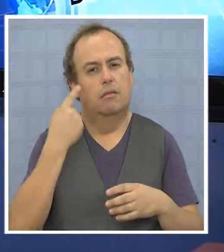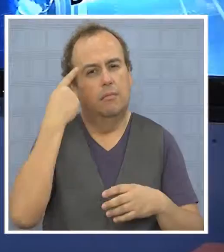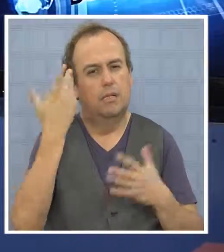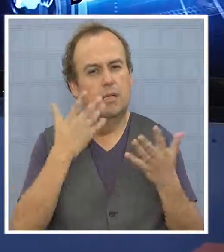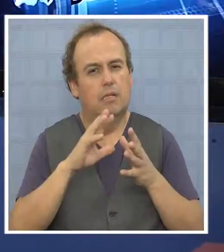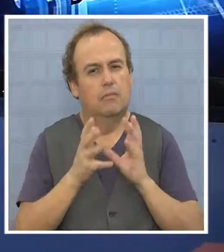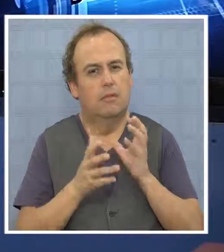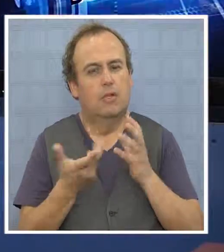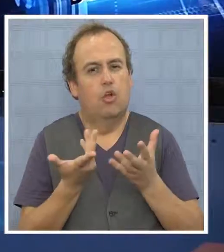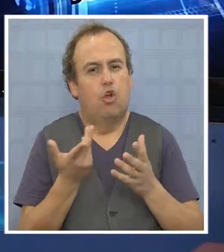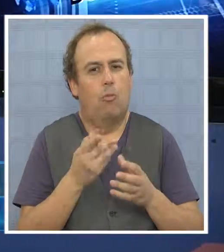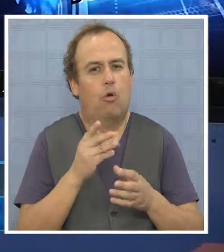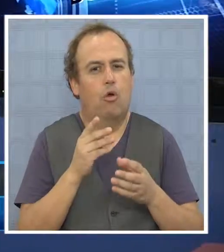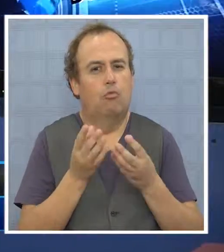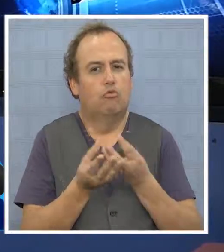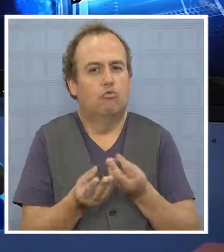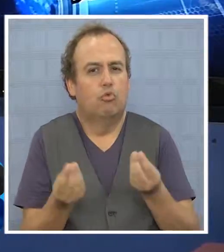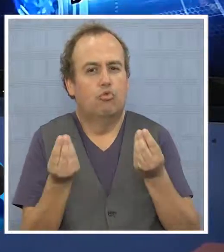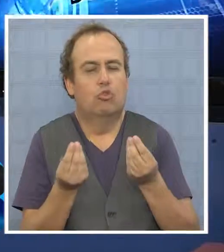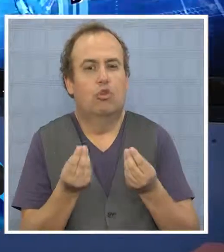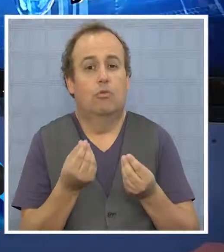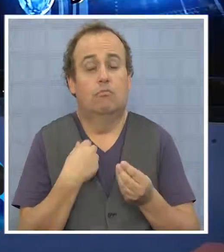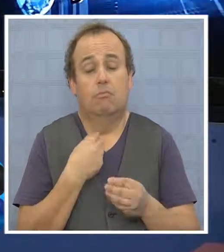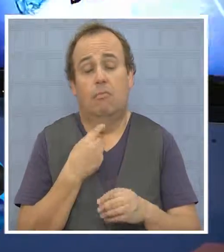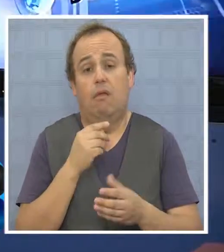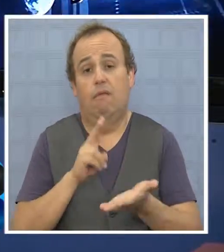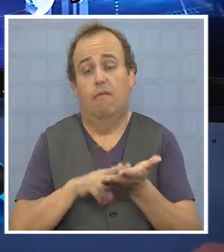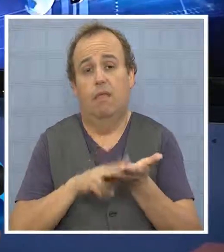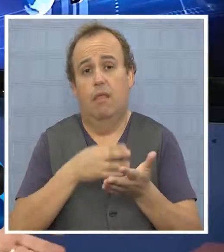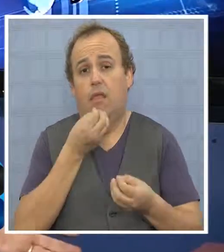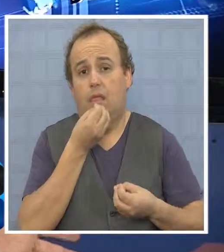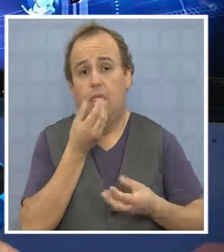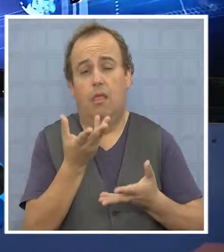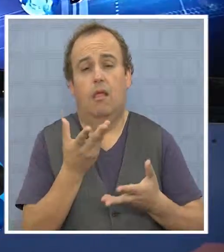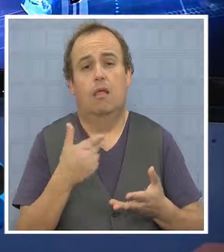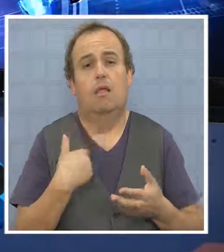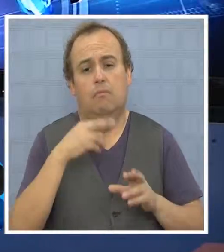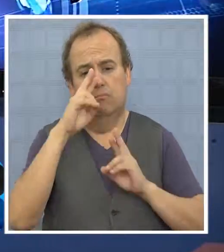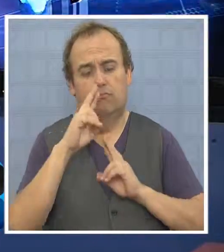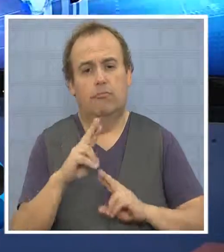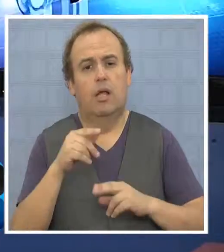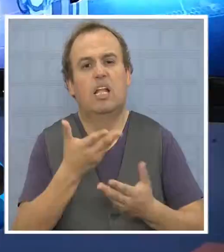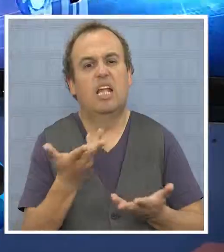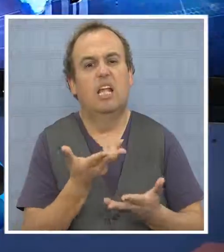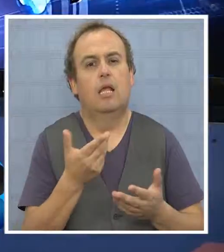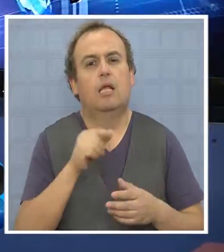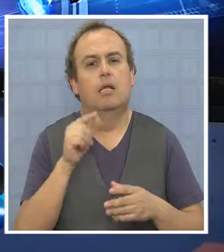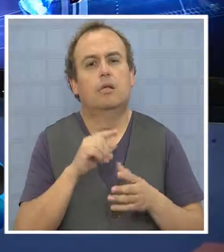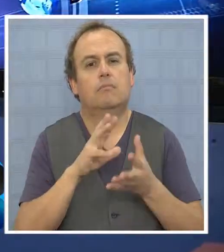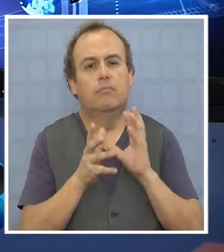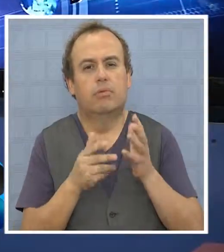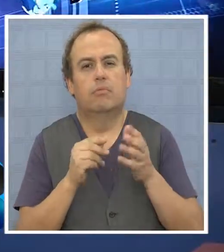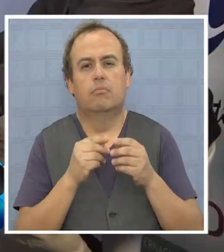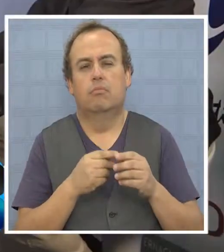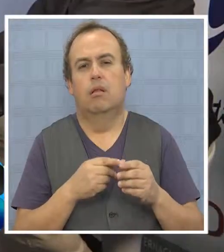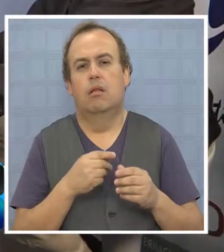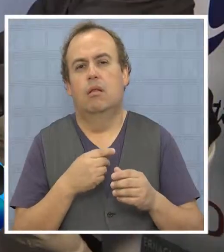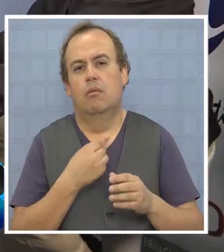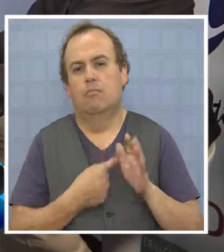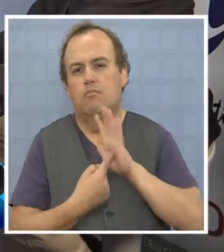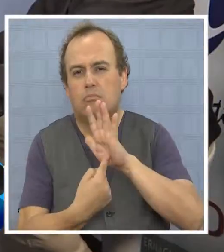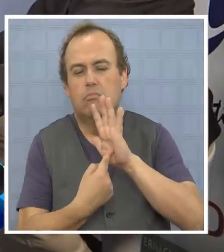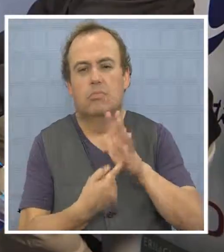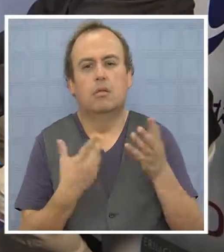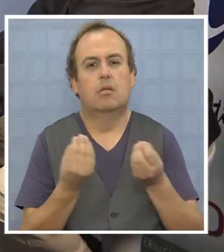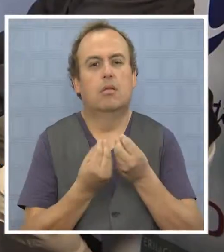defender el binominal a estas alturas no tiene mucho sentido. Nosotros tenemos que reconocer que el año pasado grandes manifestaciones por distintos temas, pero también